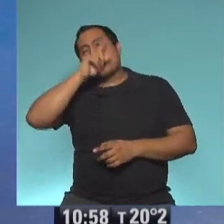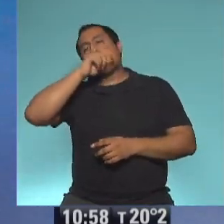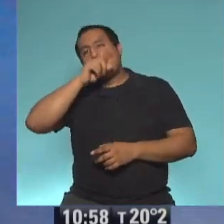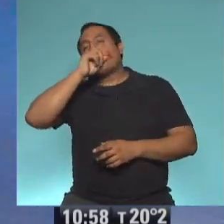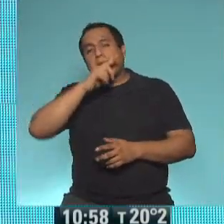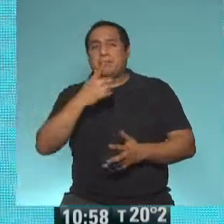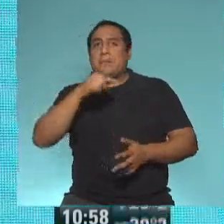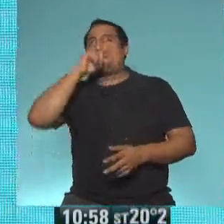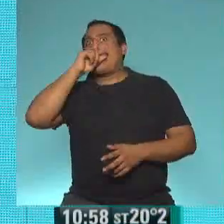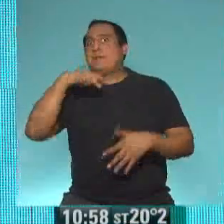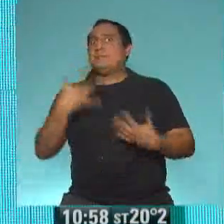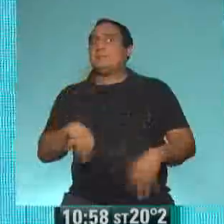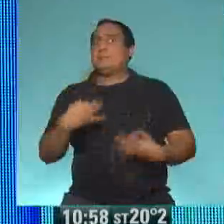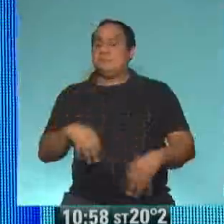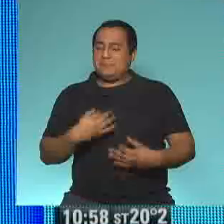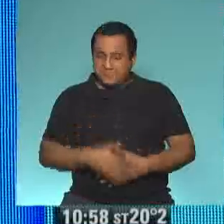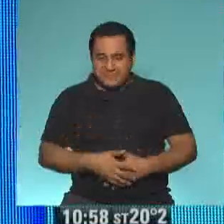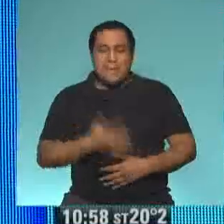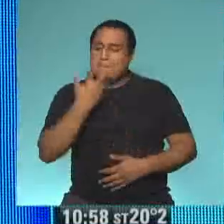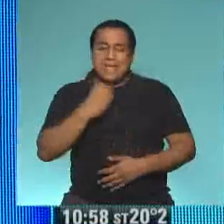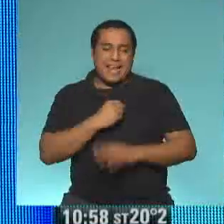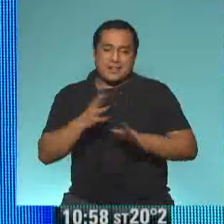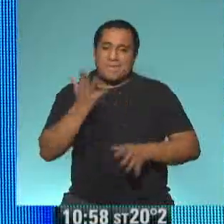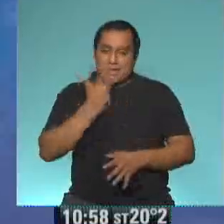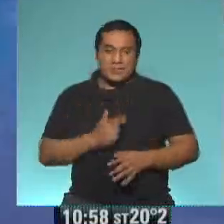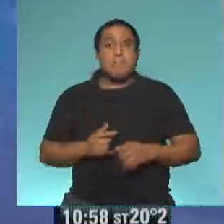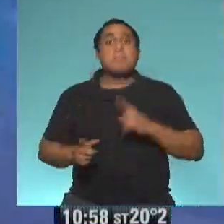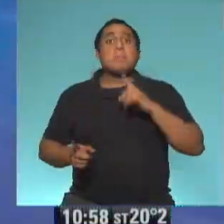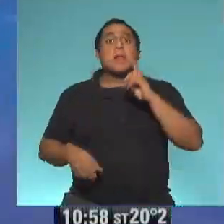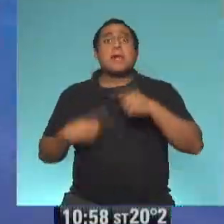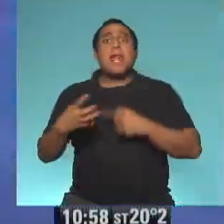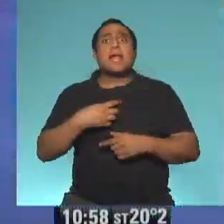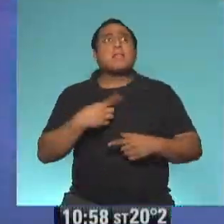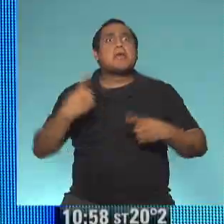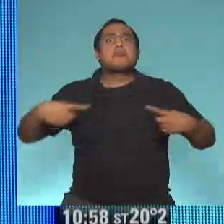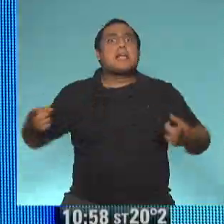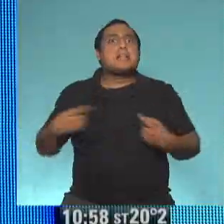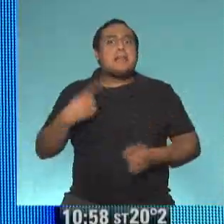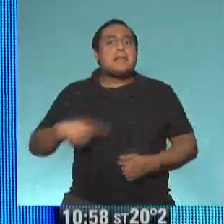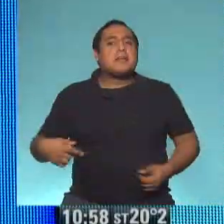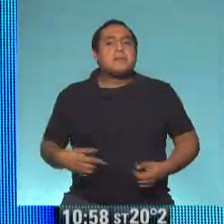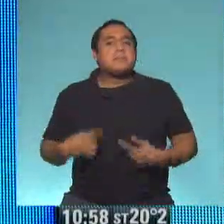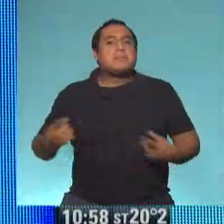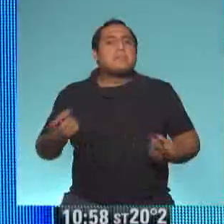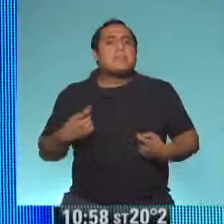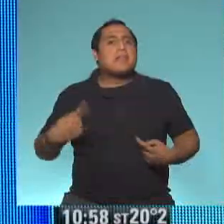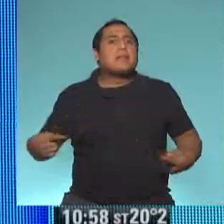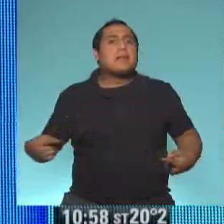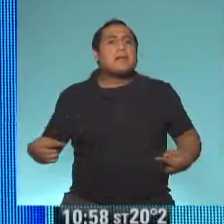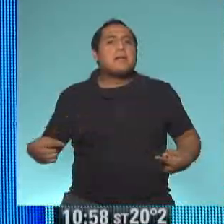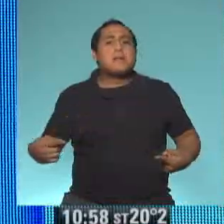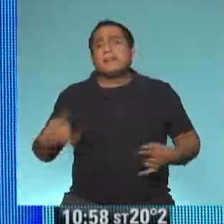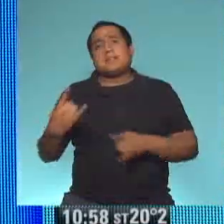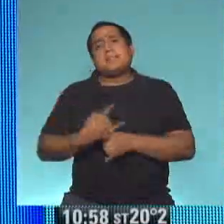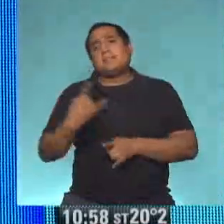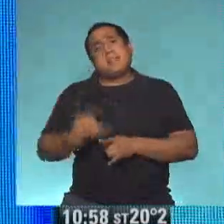Gran personaje el pajarito del cuento de María Elena. Me encantó, me gustó muchísimo. ¿Qué necesitamos para la clase que viene, señor? ¿Qué necesitamos para la clase que viene? Lo decía la